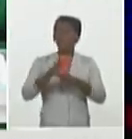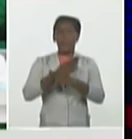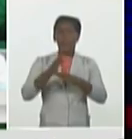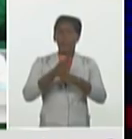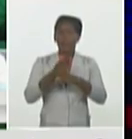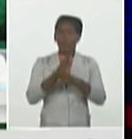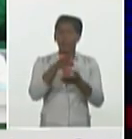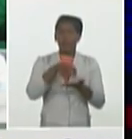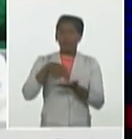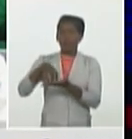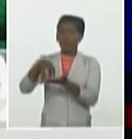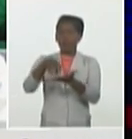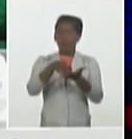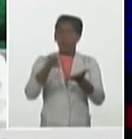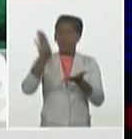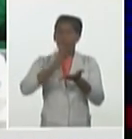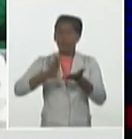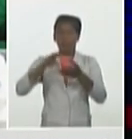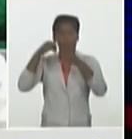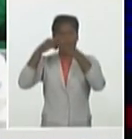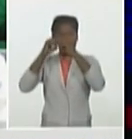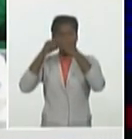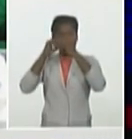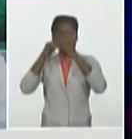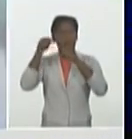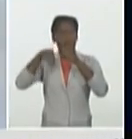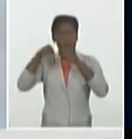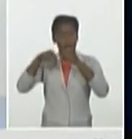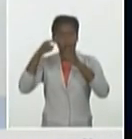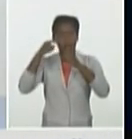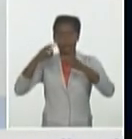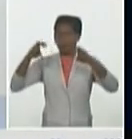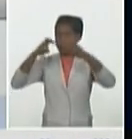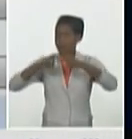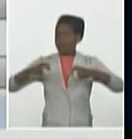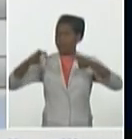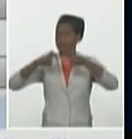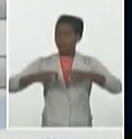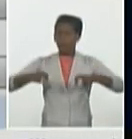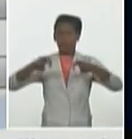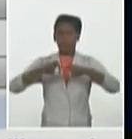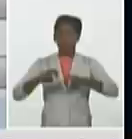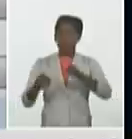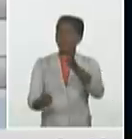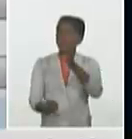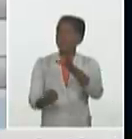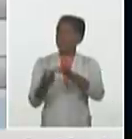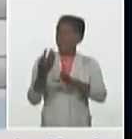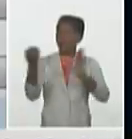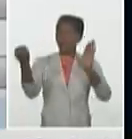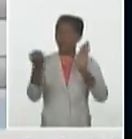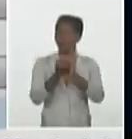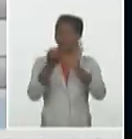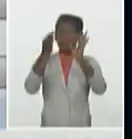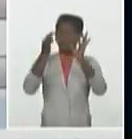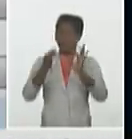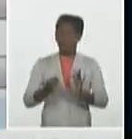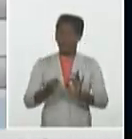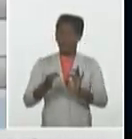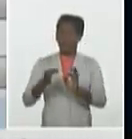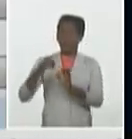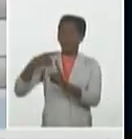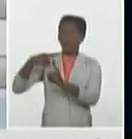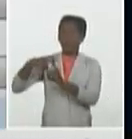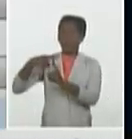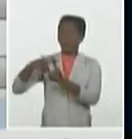molecular de nuestro país y como resultado de este análisis resultaron positivas a la COVID-19